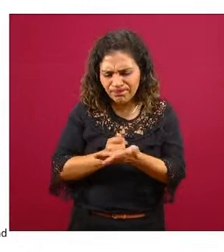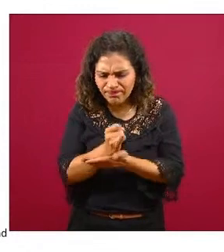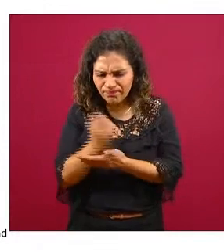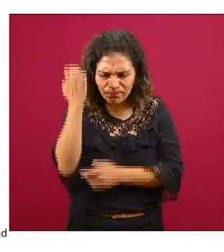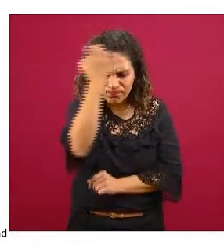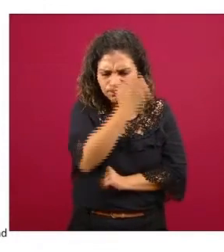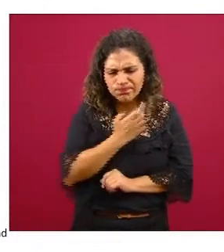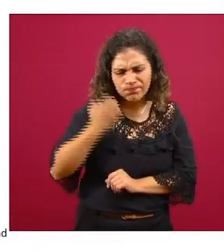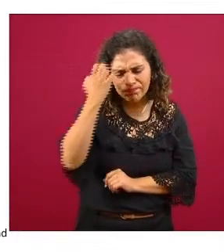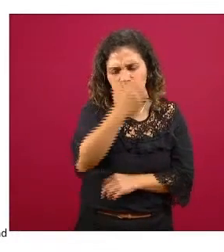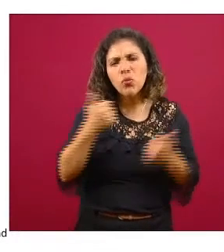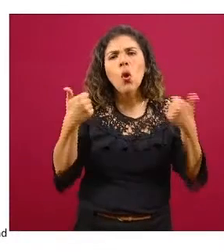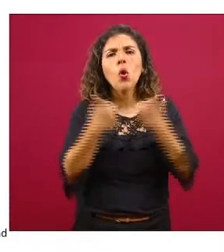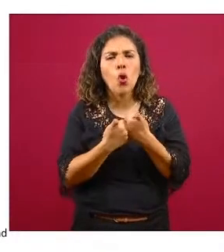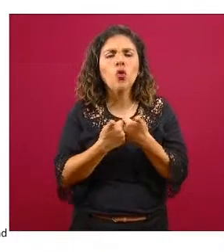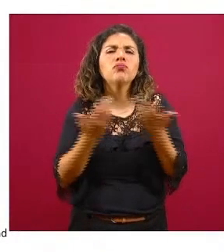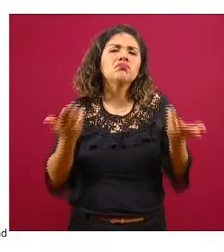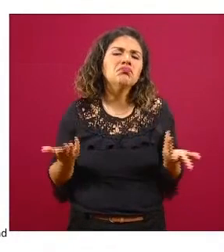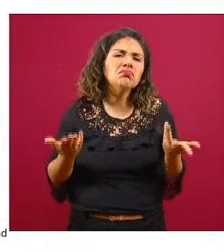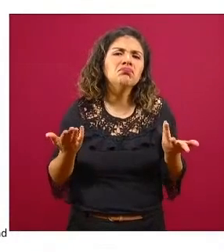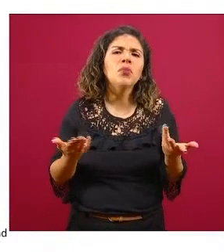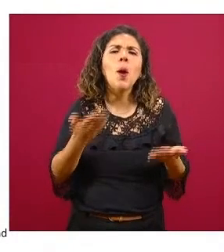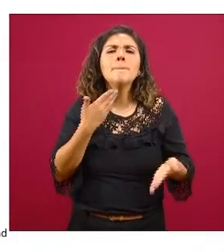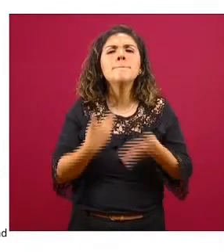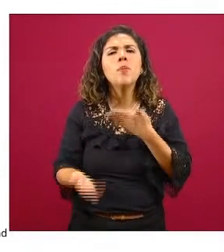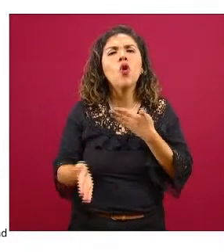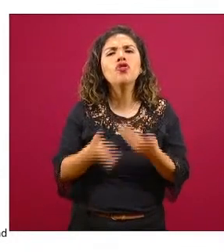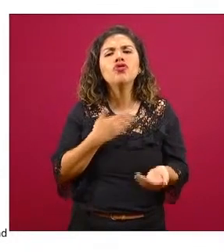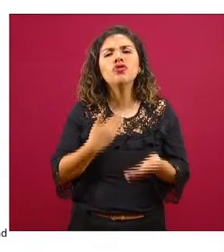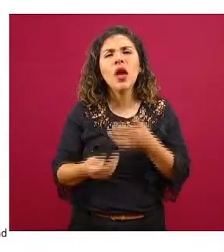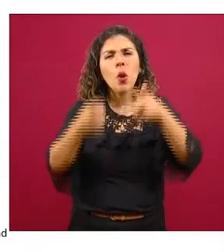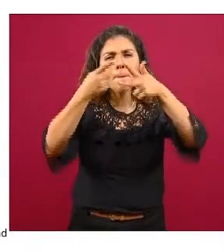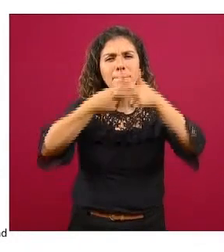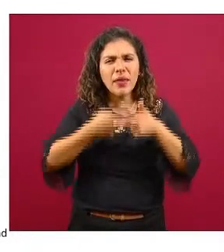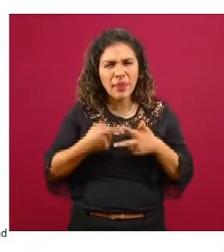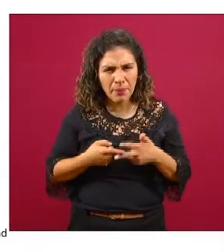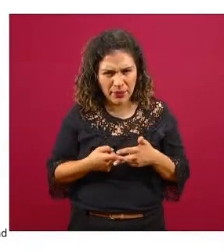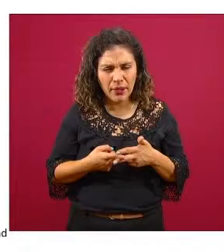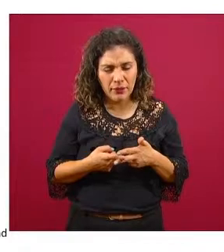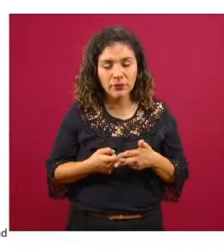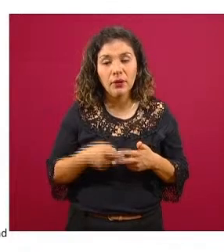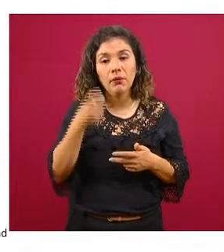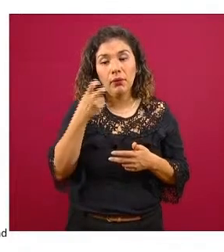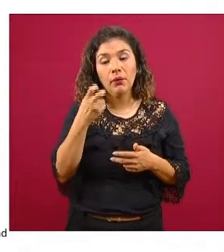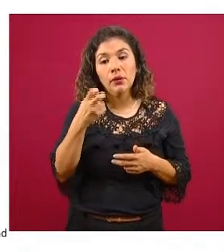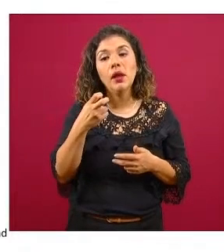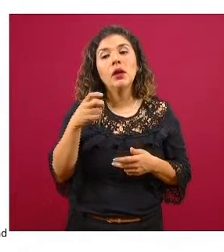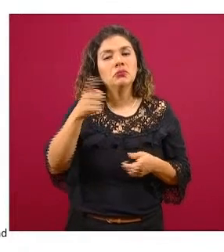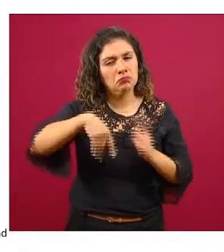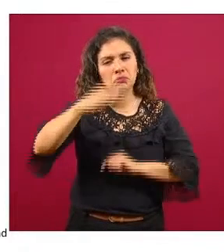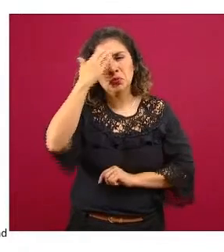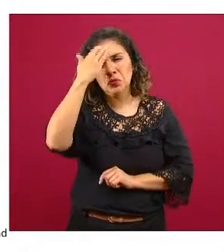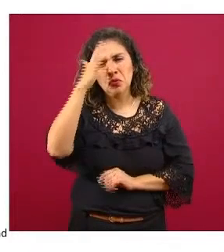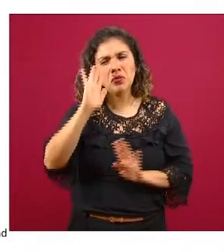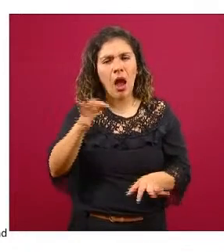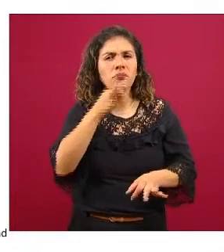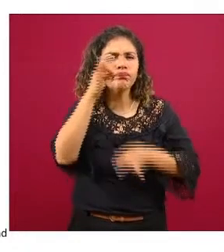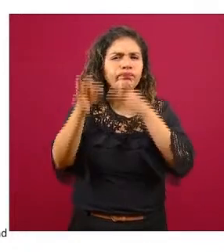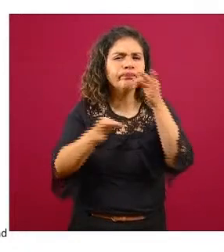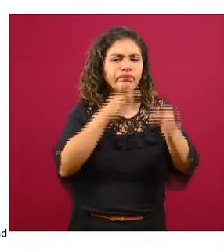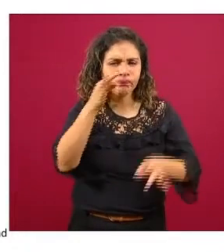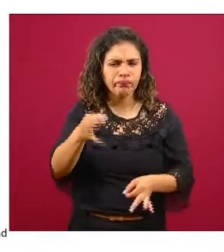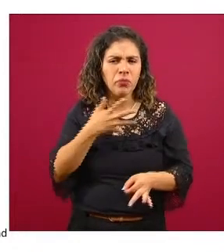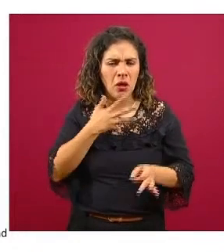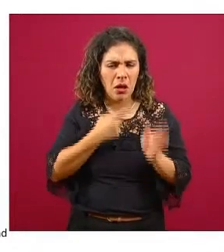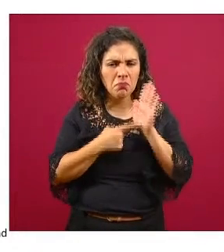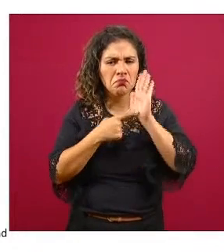el análisis a través de un modelo de matemático un modelo de regresión que ya se conoce está publicado ahí tienen